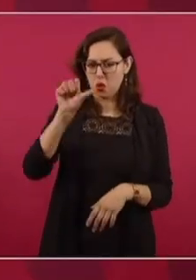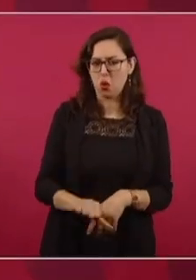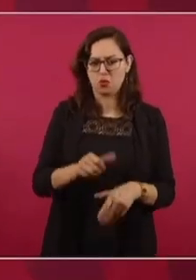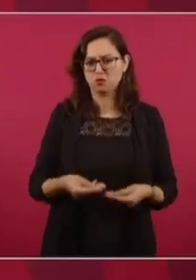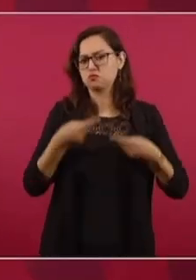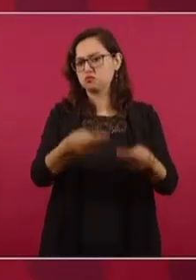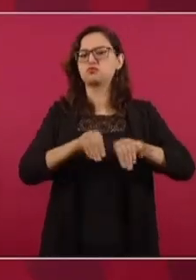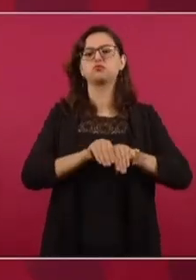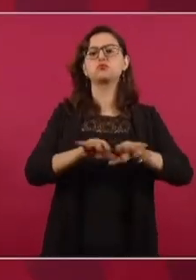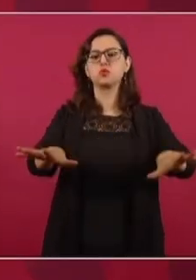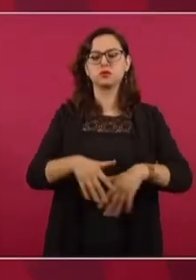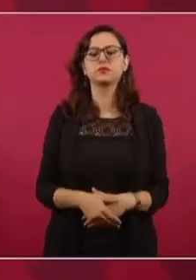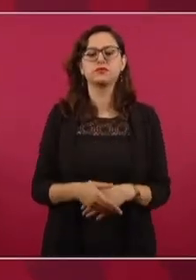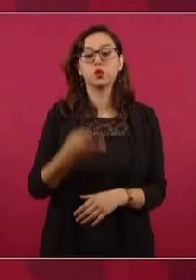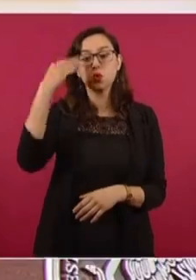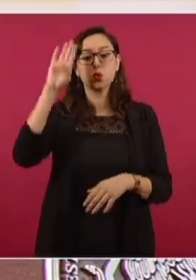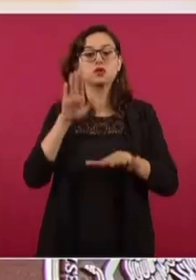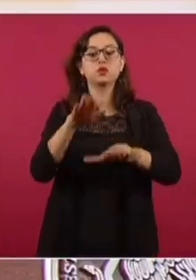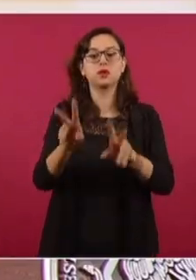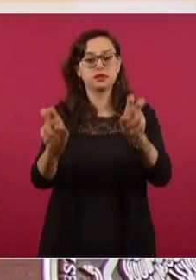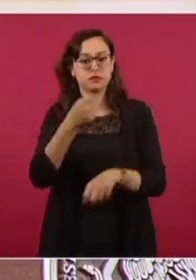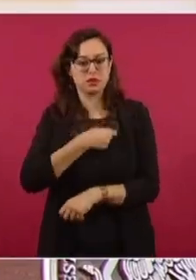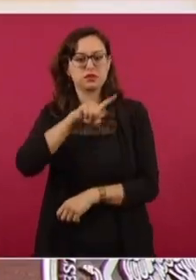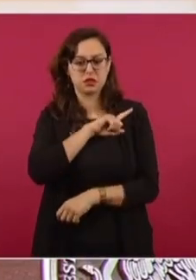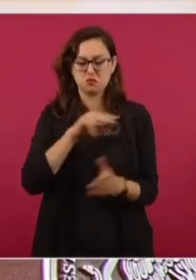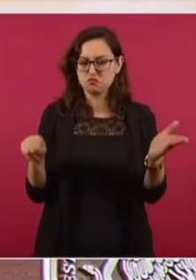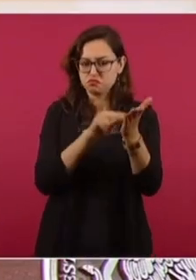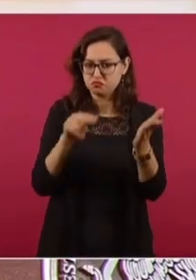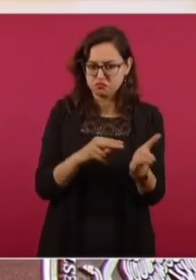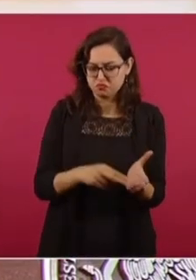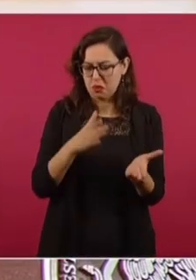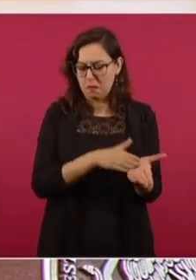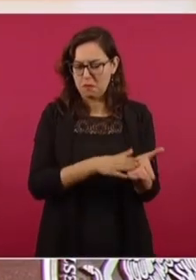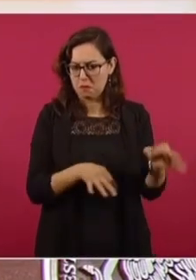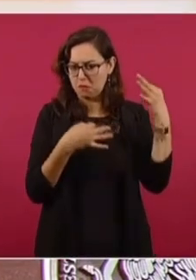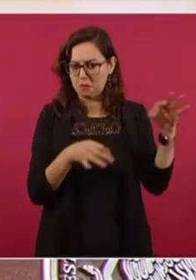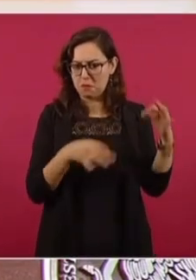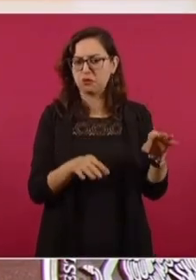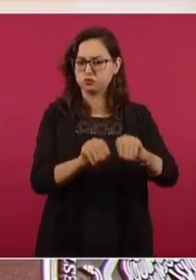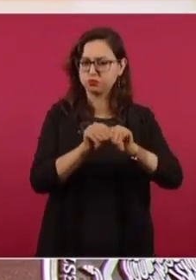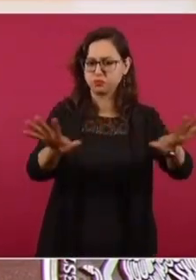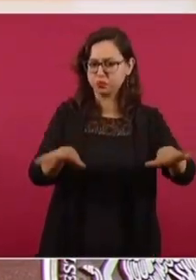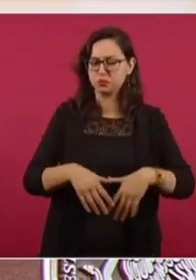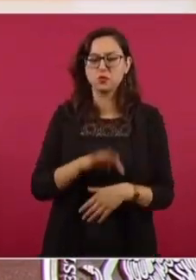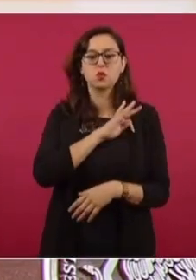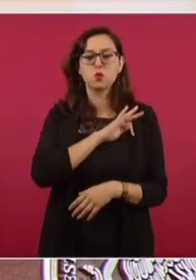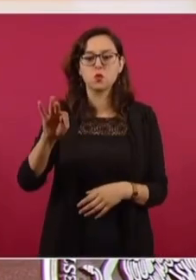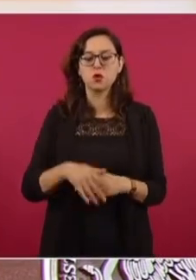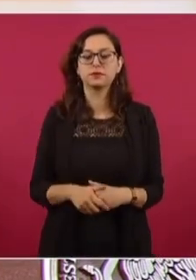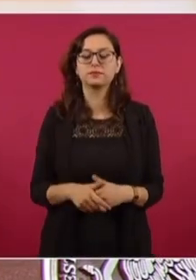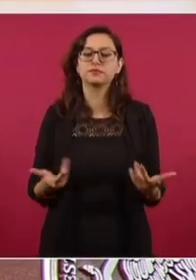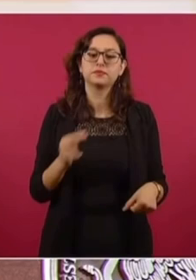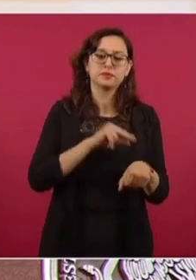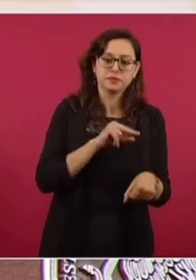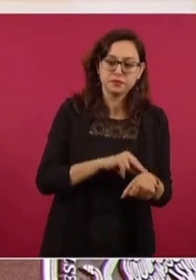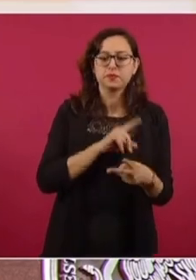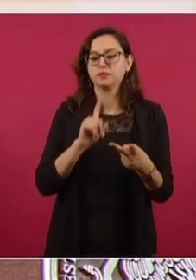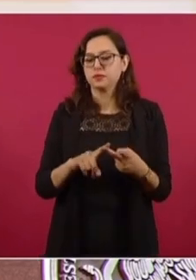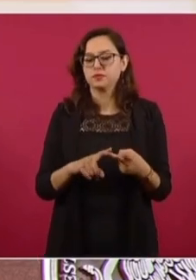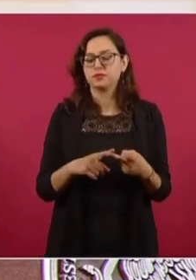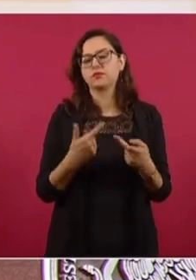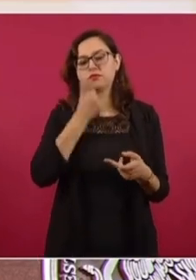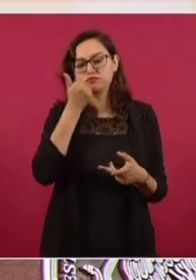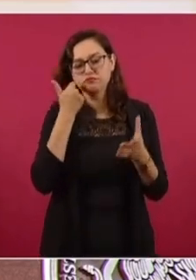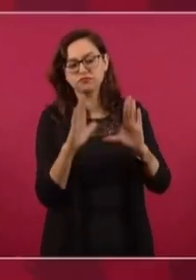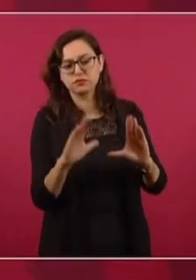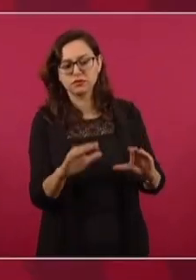acuerdos en materia de salud con el gobierno cubano, ahora que fui a La Habana, que tiene que ver con los médicos, que tiene que ver también con la formación de médicos